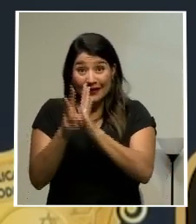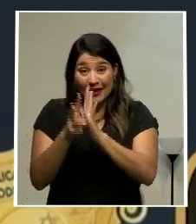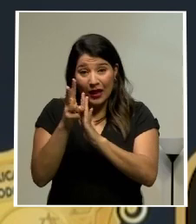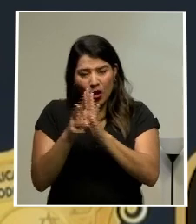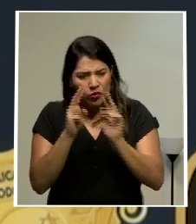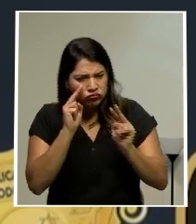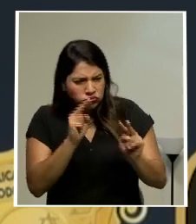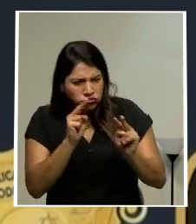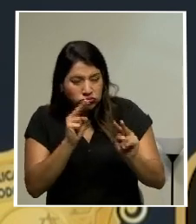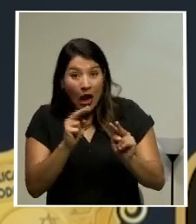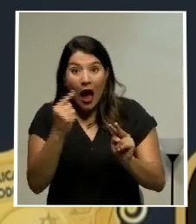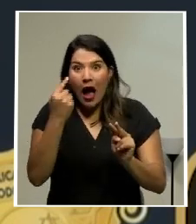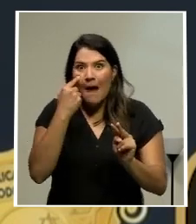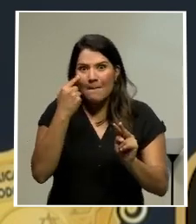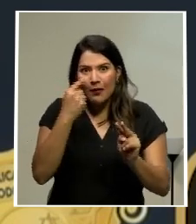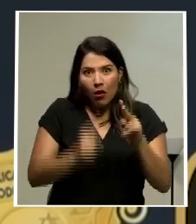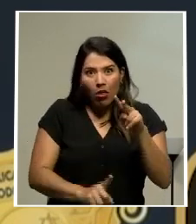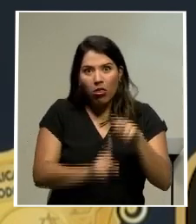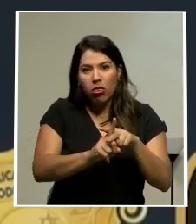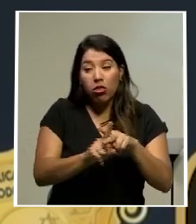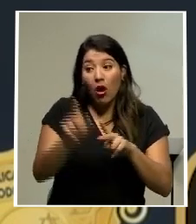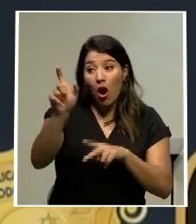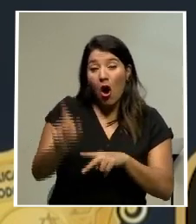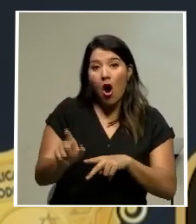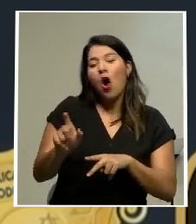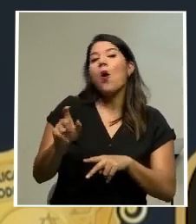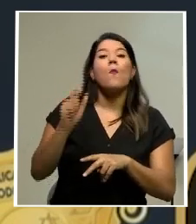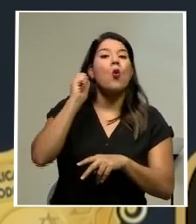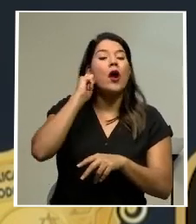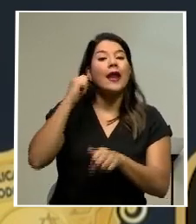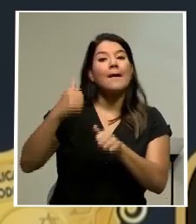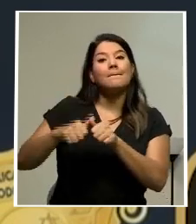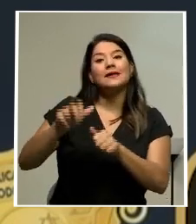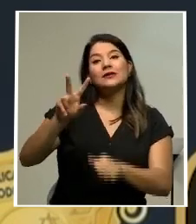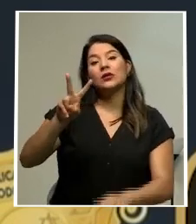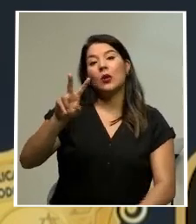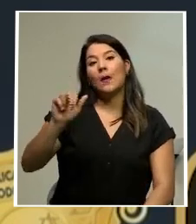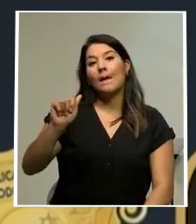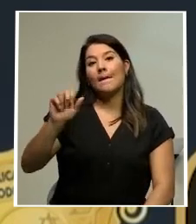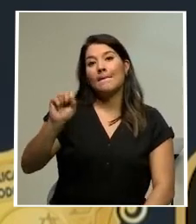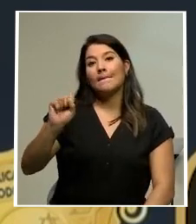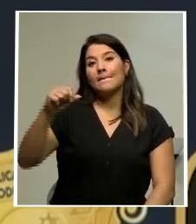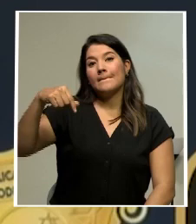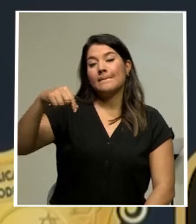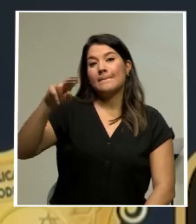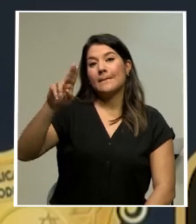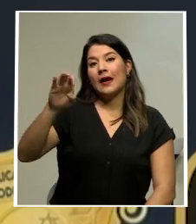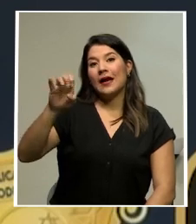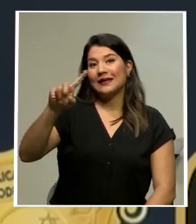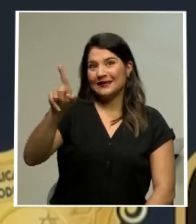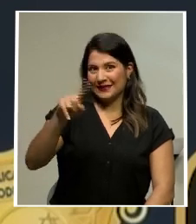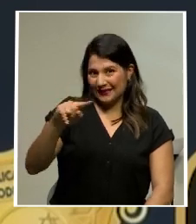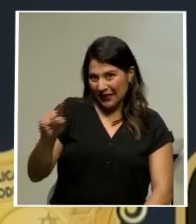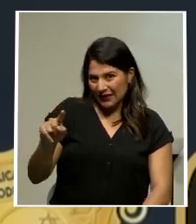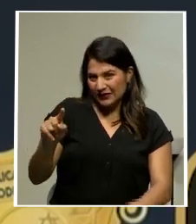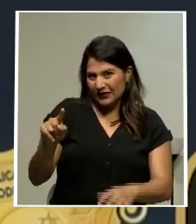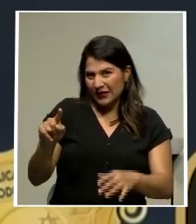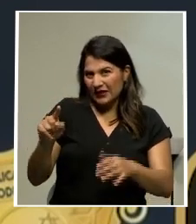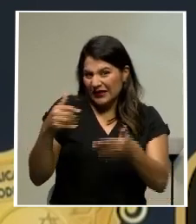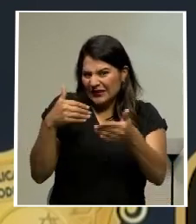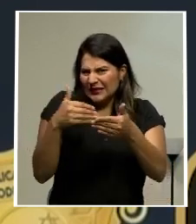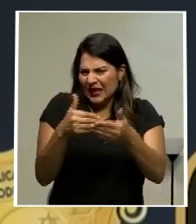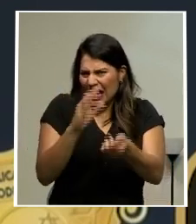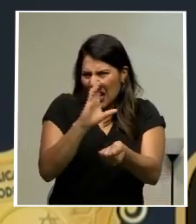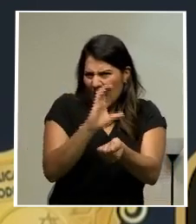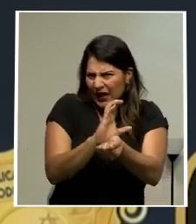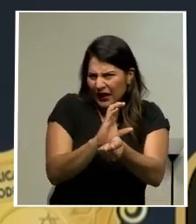estas personas, en particular la de apellido Vázquez, en el sitio en horas que coinciden con el momento de